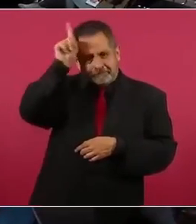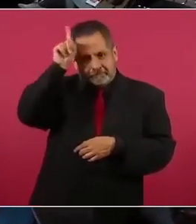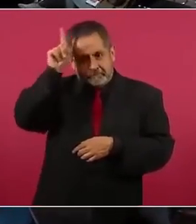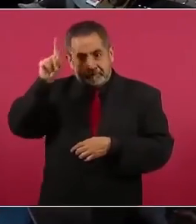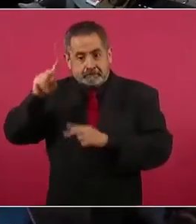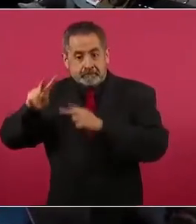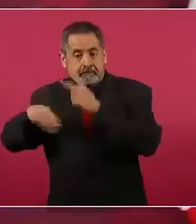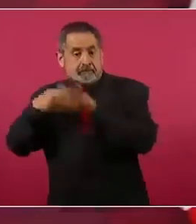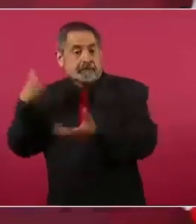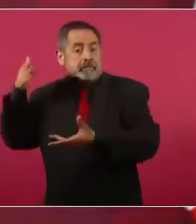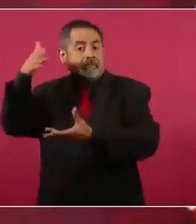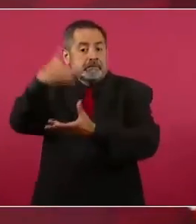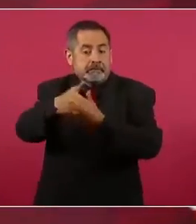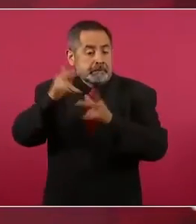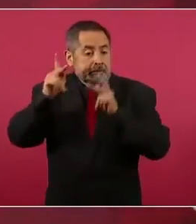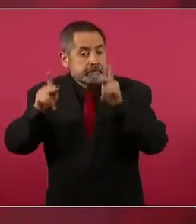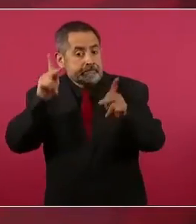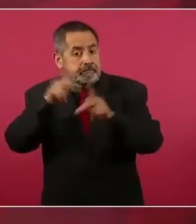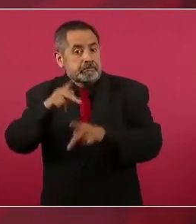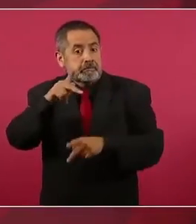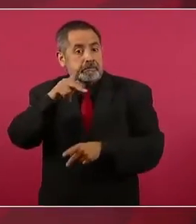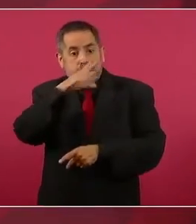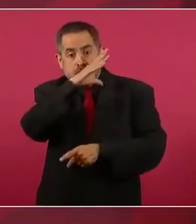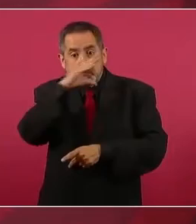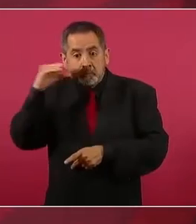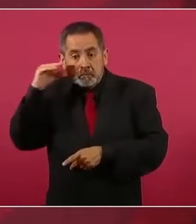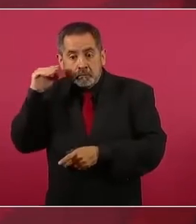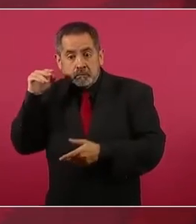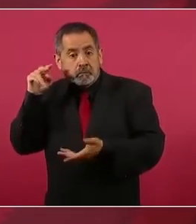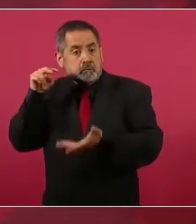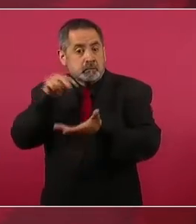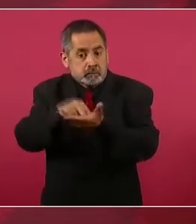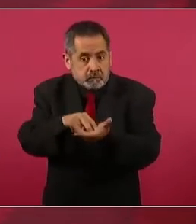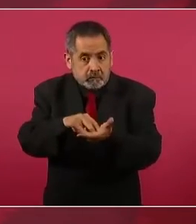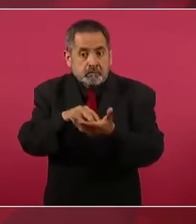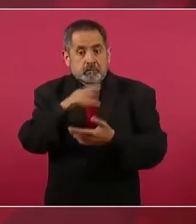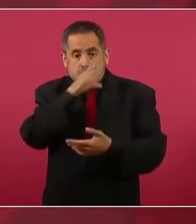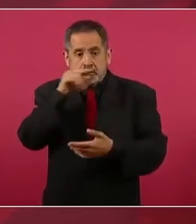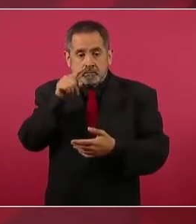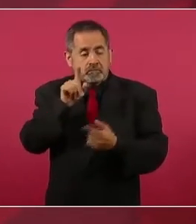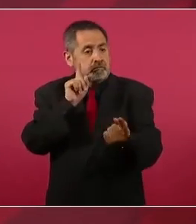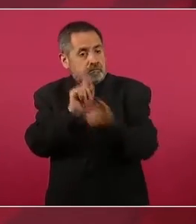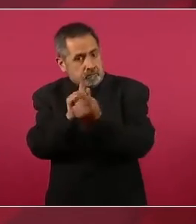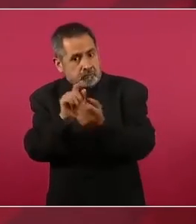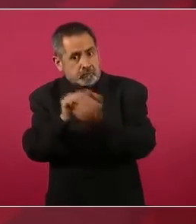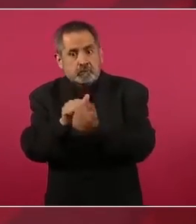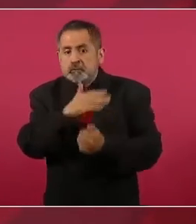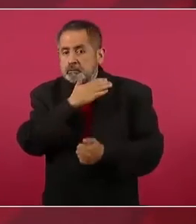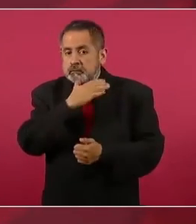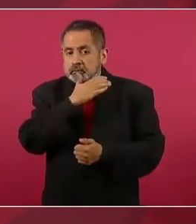y va a ver a Fidel.